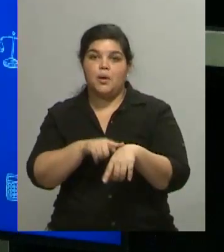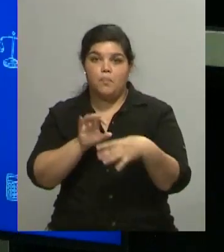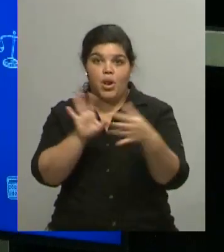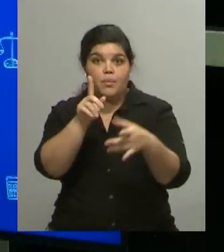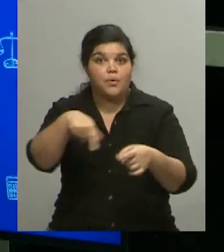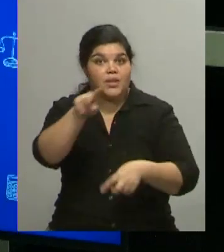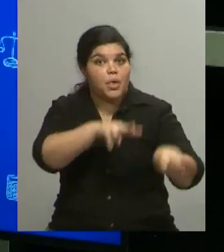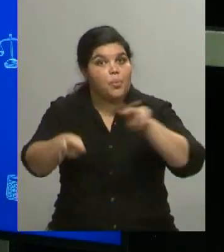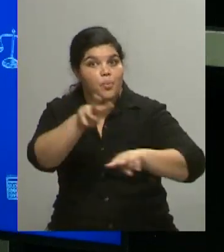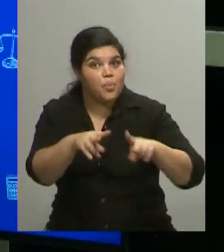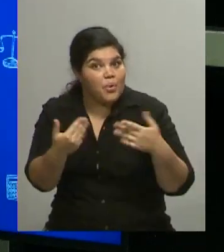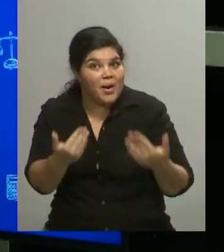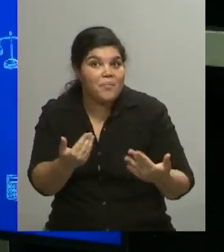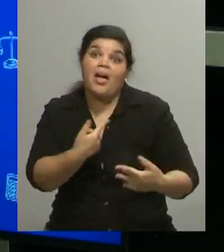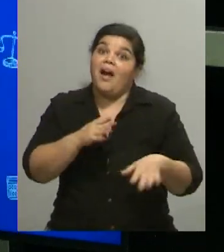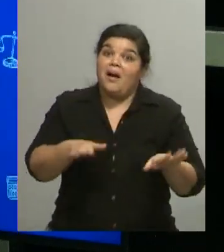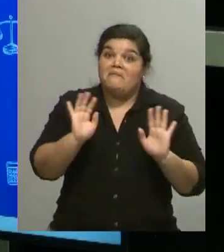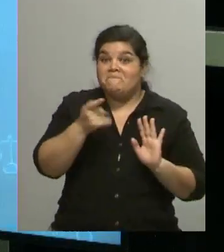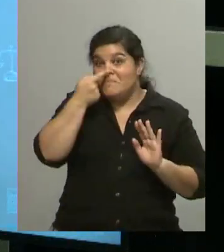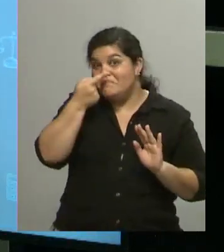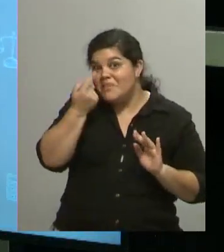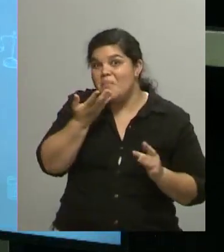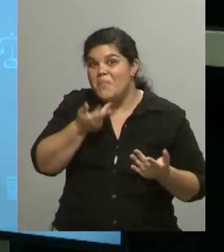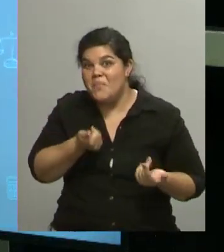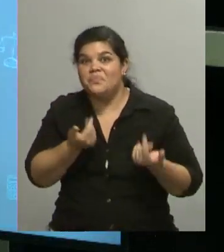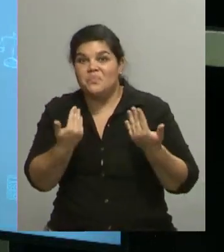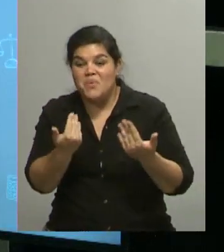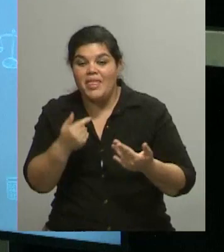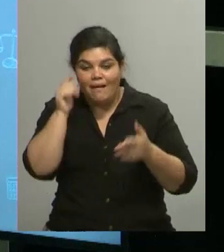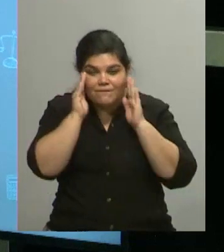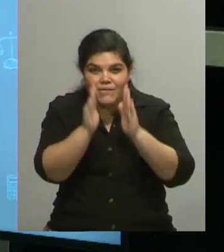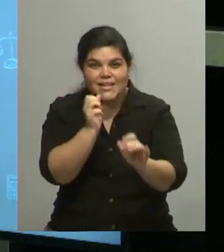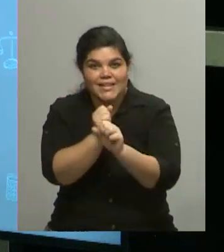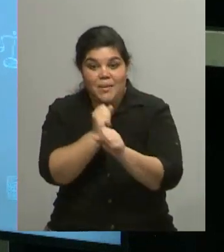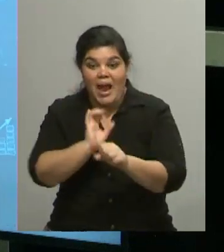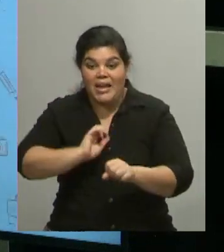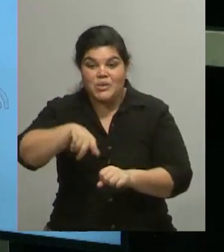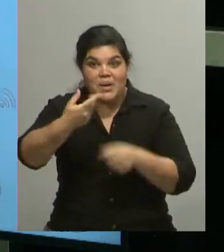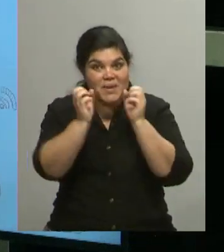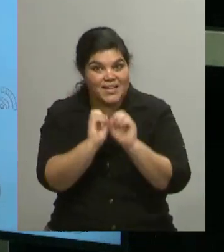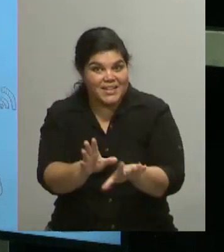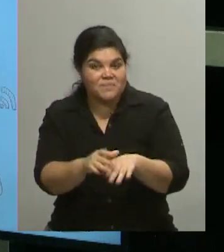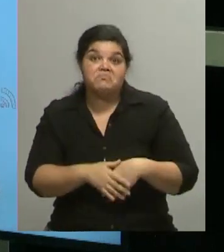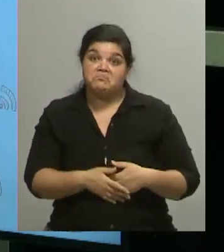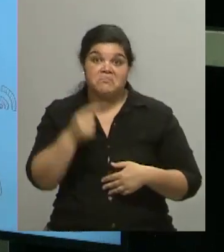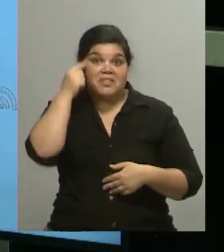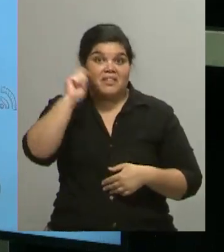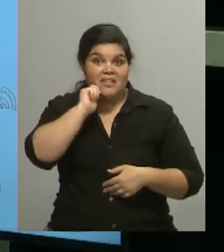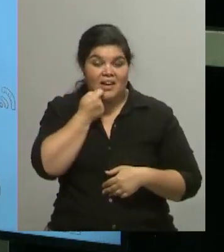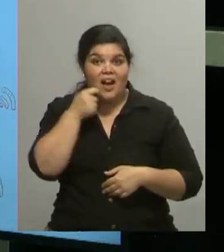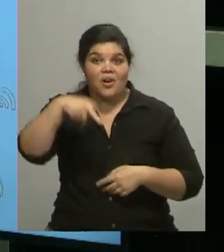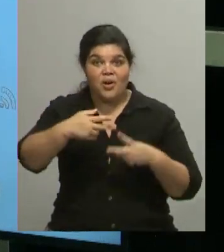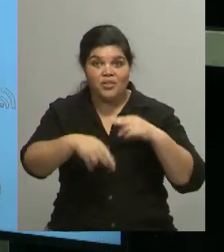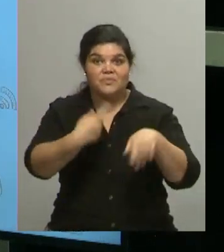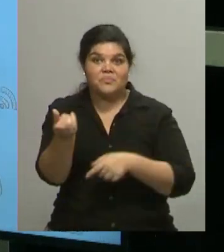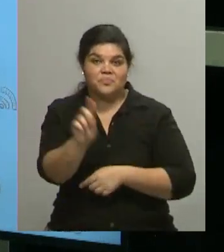busquen algo que realmente les interese y empiecen a trabajar en ello, a partir ya del año que viene será. Pero bueno, es una muy buena idea. Nos vamos a la pausa,